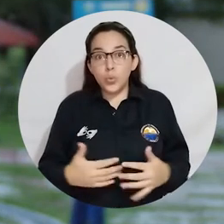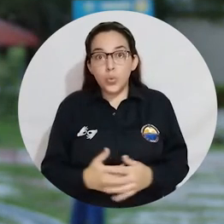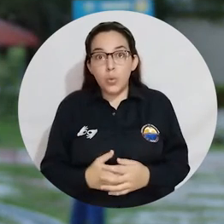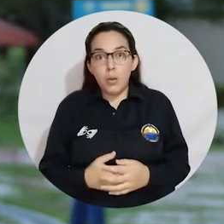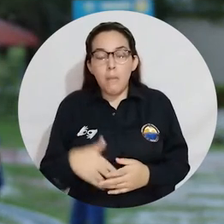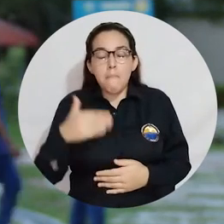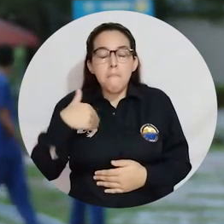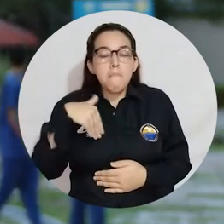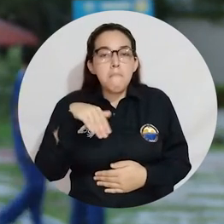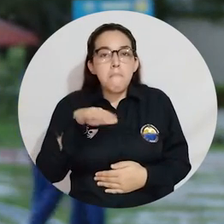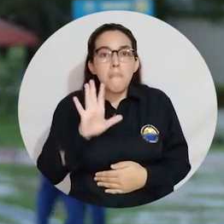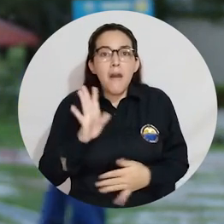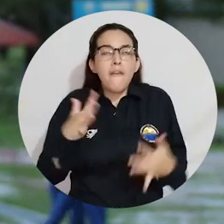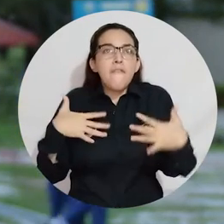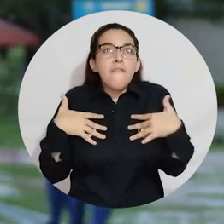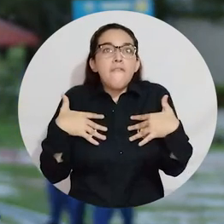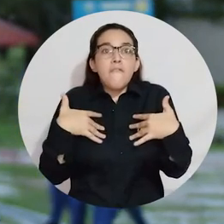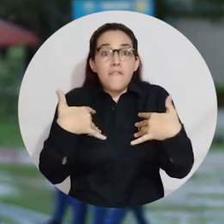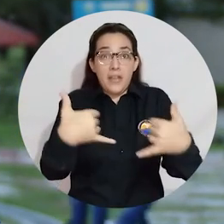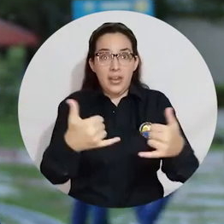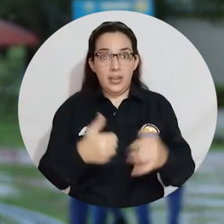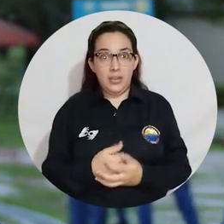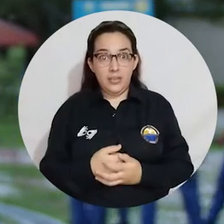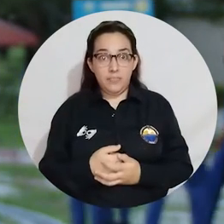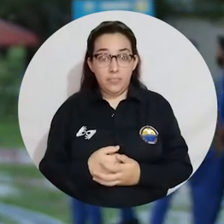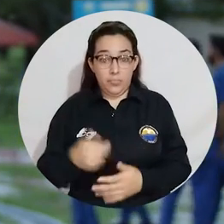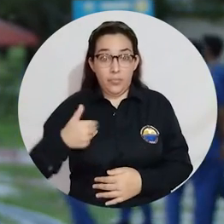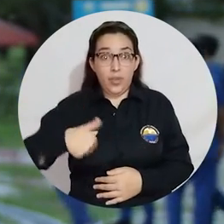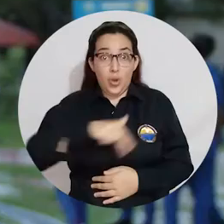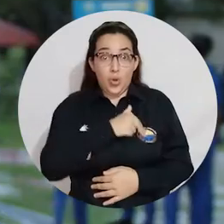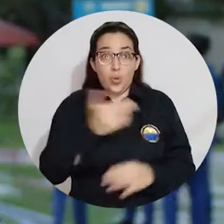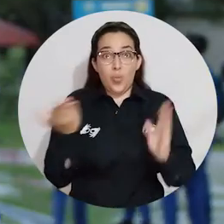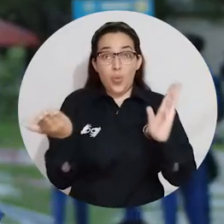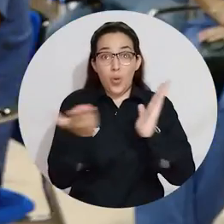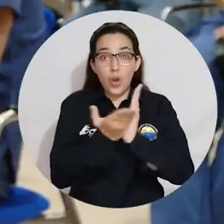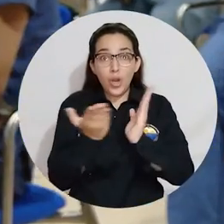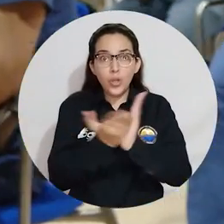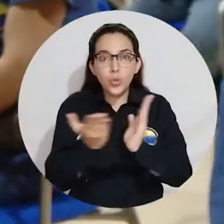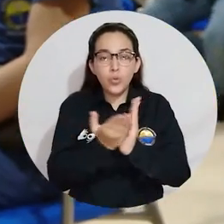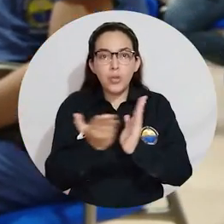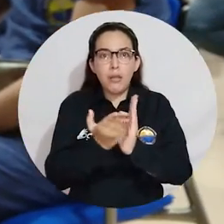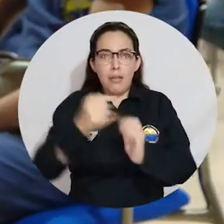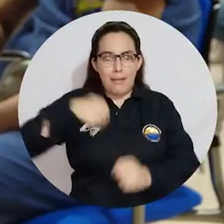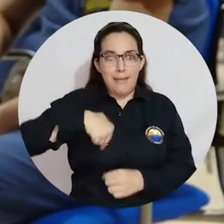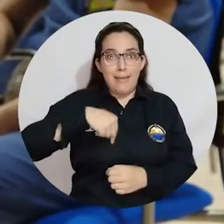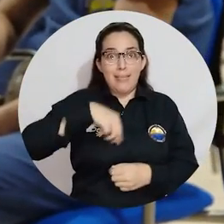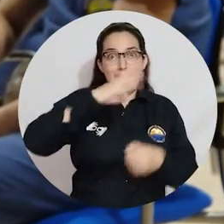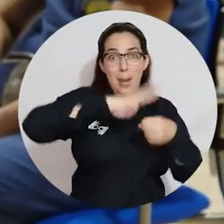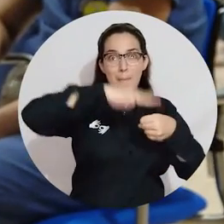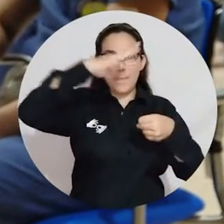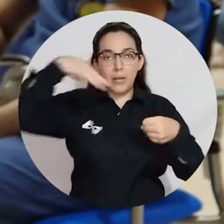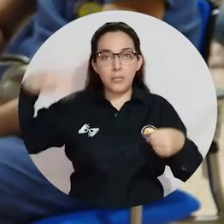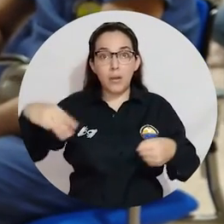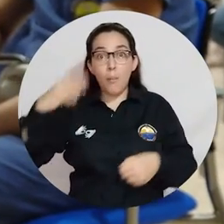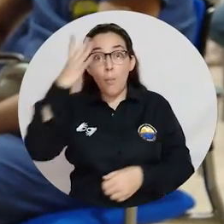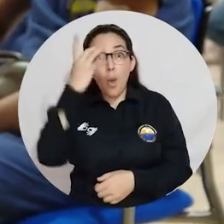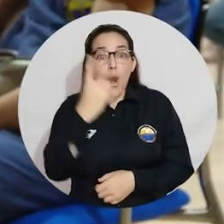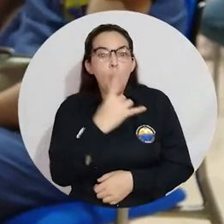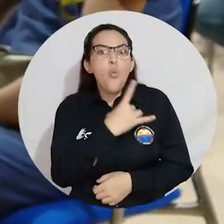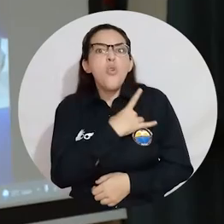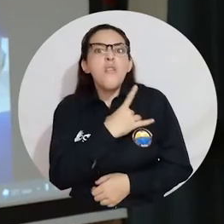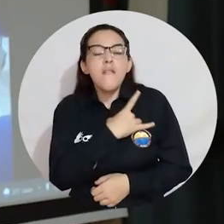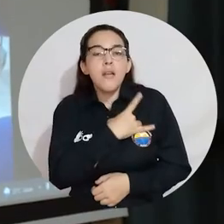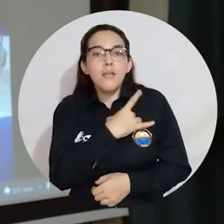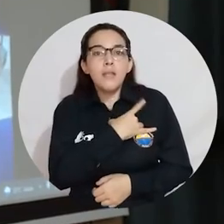uno de los hechos más felices que le puede suceder a uno como estudiante como magdalenense porque la